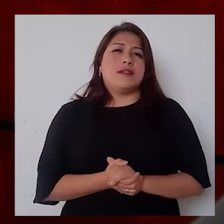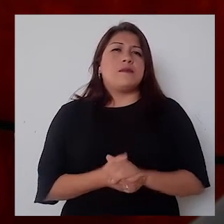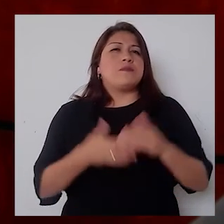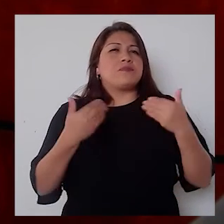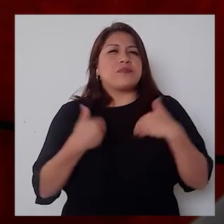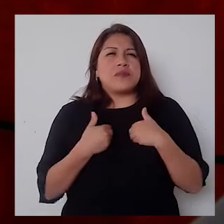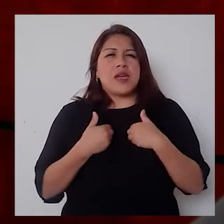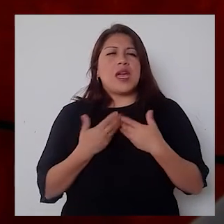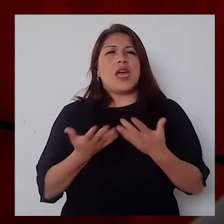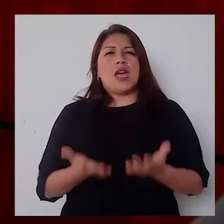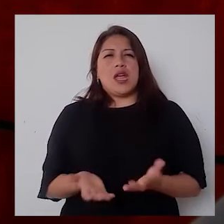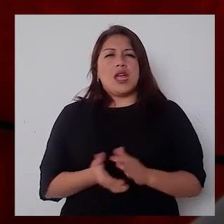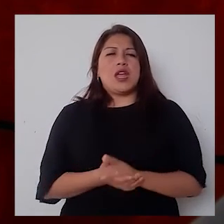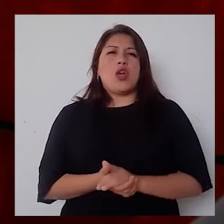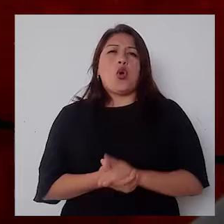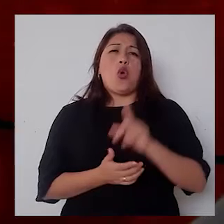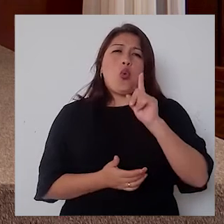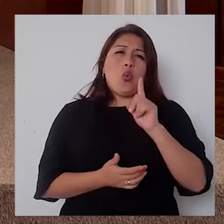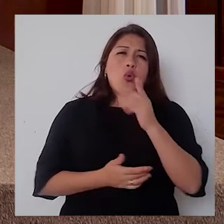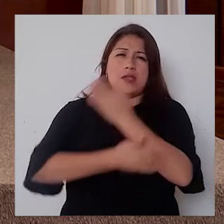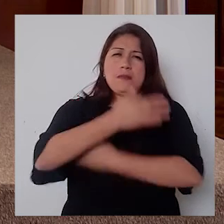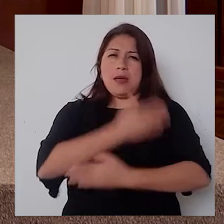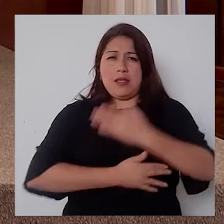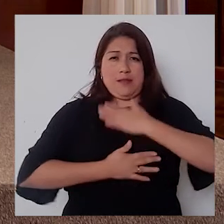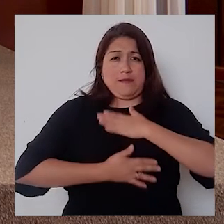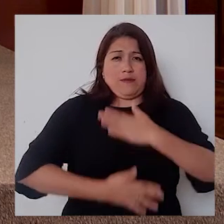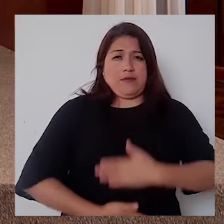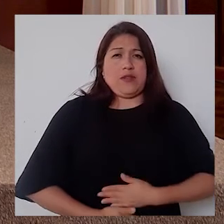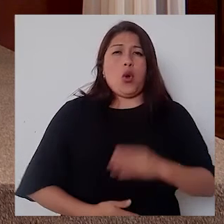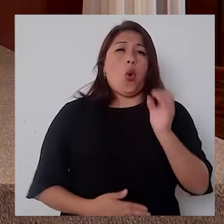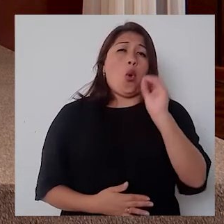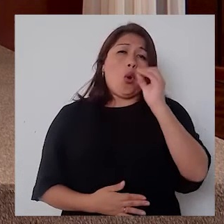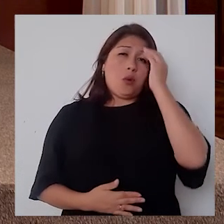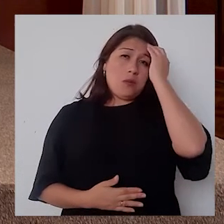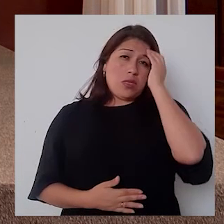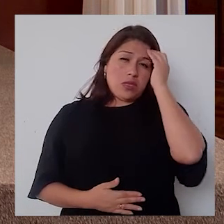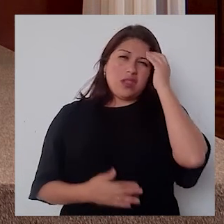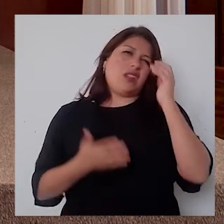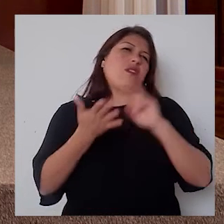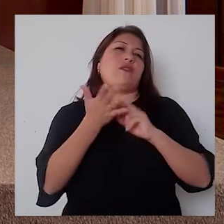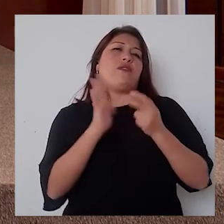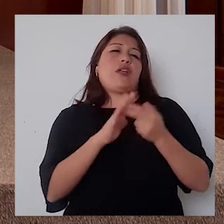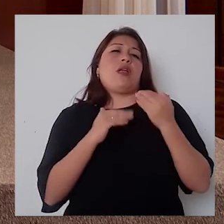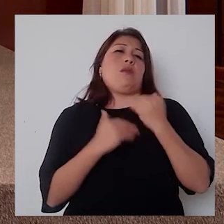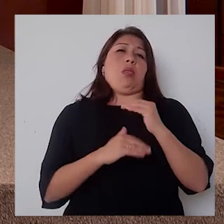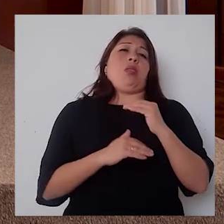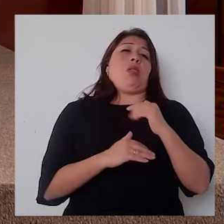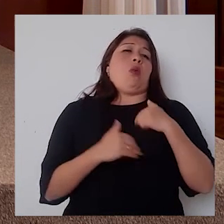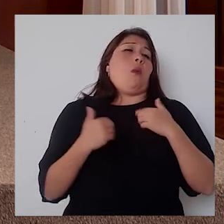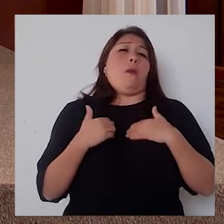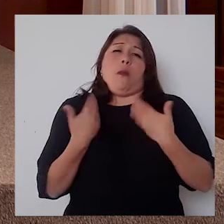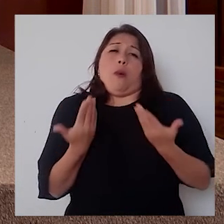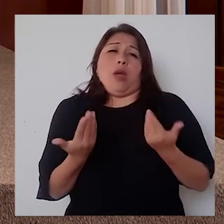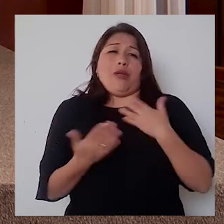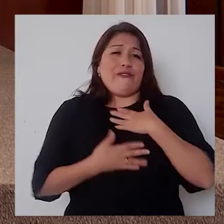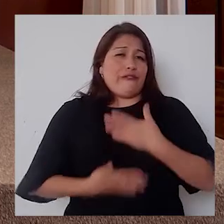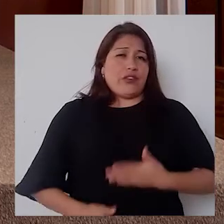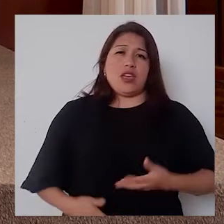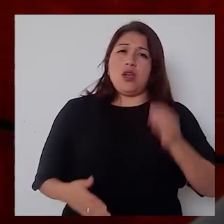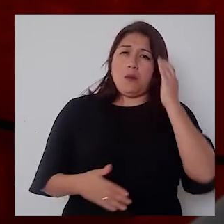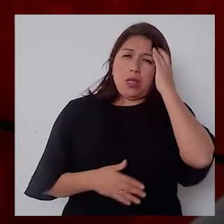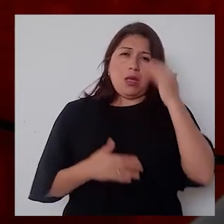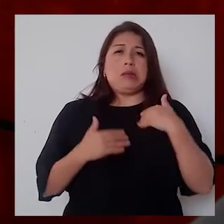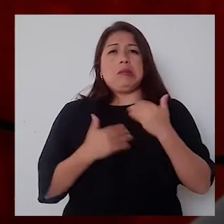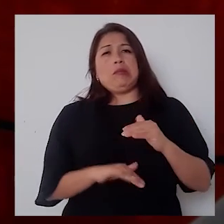Tener algún tipo de discapacidad física, o en algunos casos alguna discapacidad mental, no nos limita como personas o como